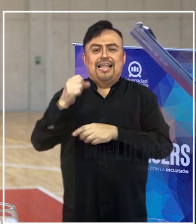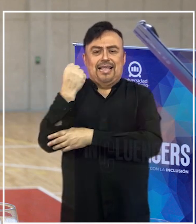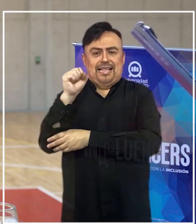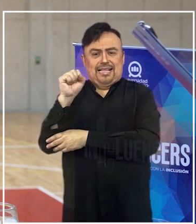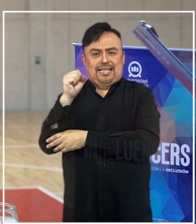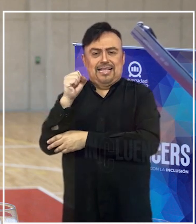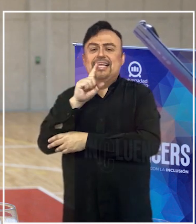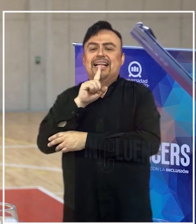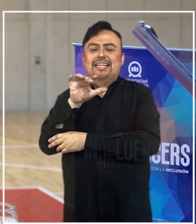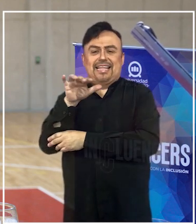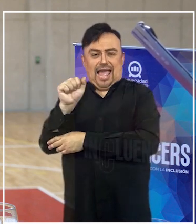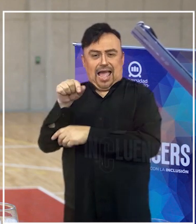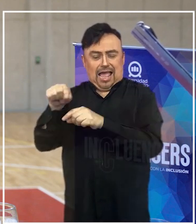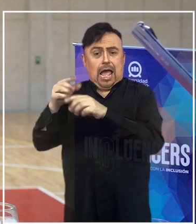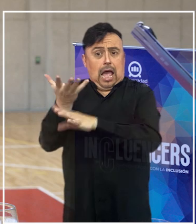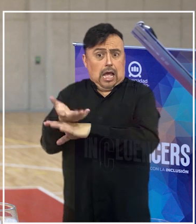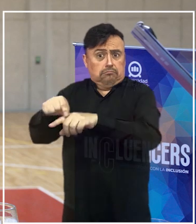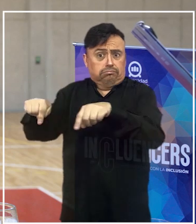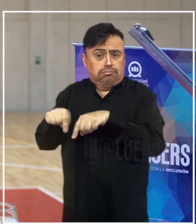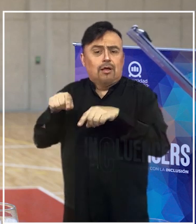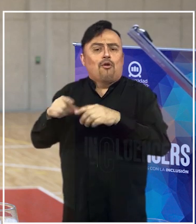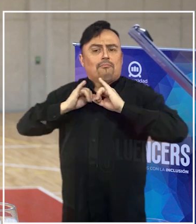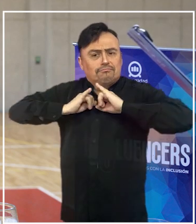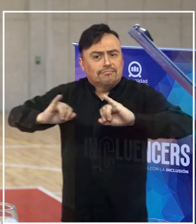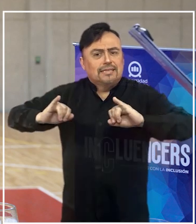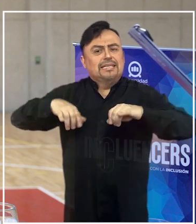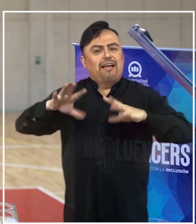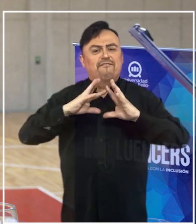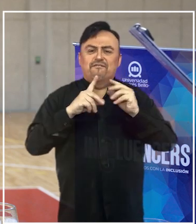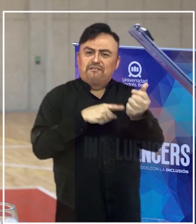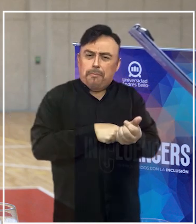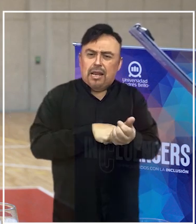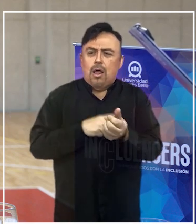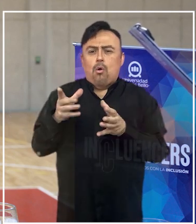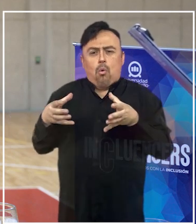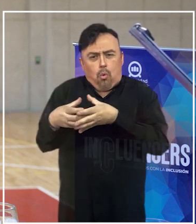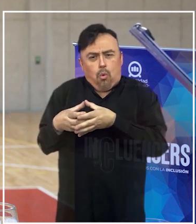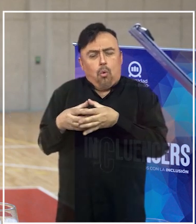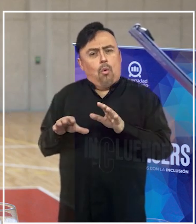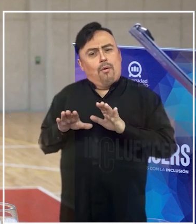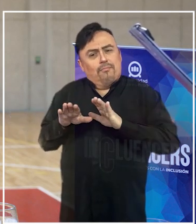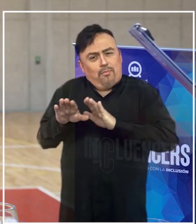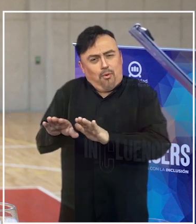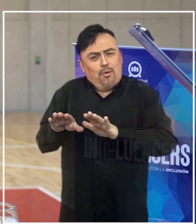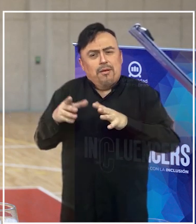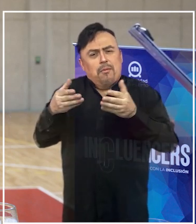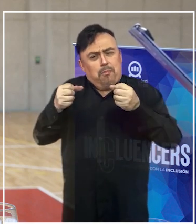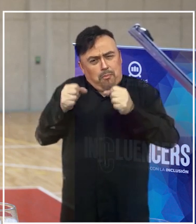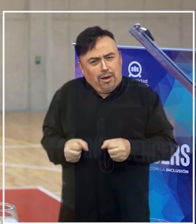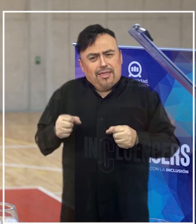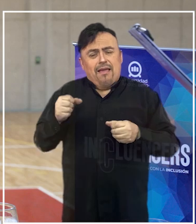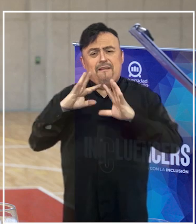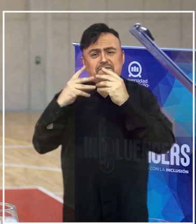Creo que es también una forma de promover que la familia en conjunto pueda asistir y pueda